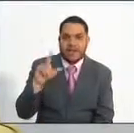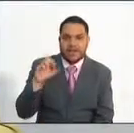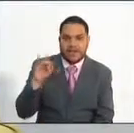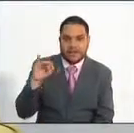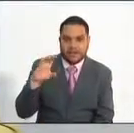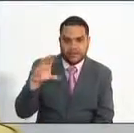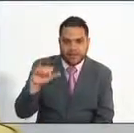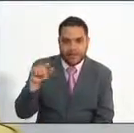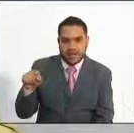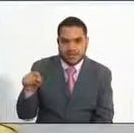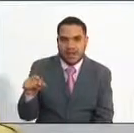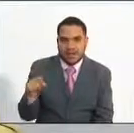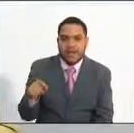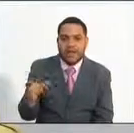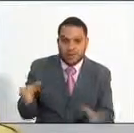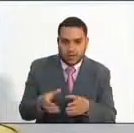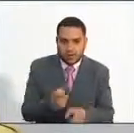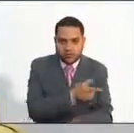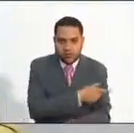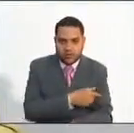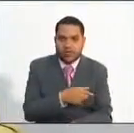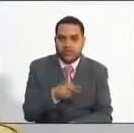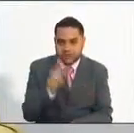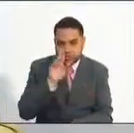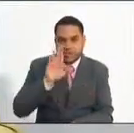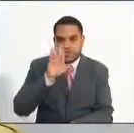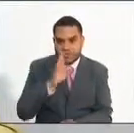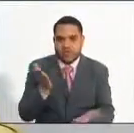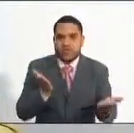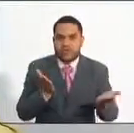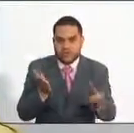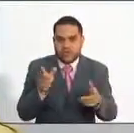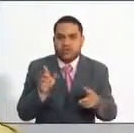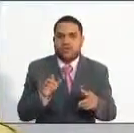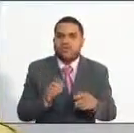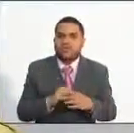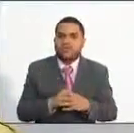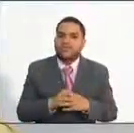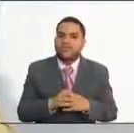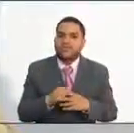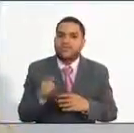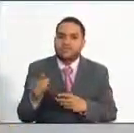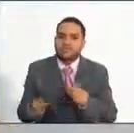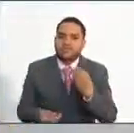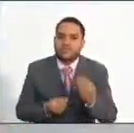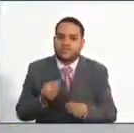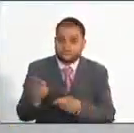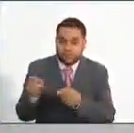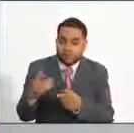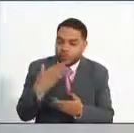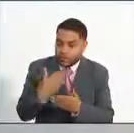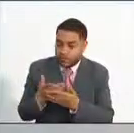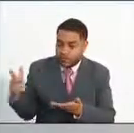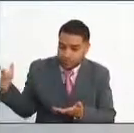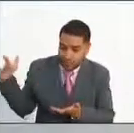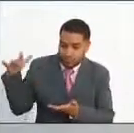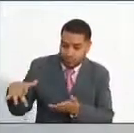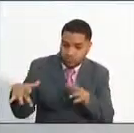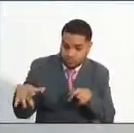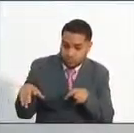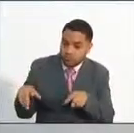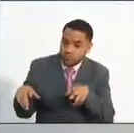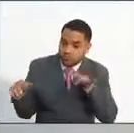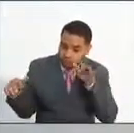comisionada encargada de la Comisión Nacional del Servicio. Muchas gracias por haber estado con nosotros, por haber aceptado esta invitación de la Escuela Superior de